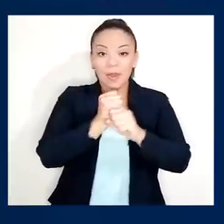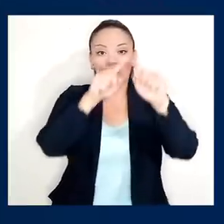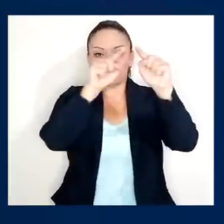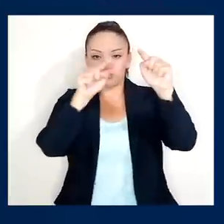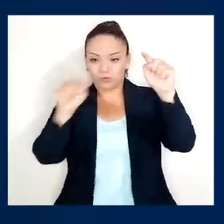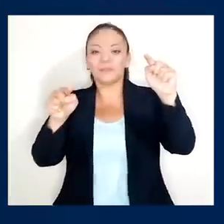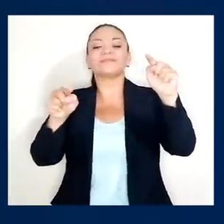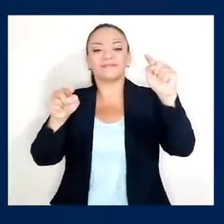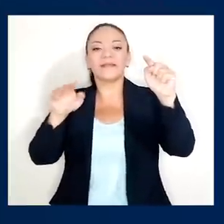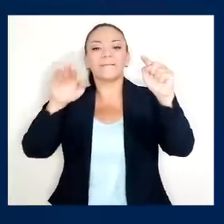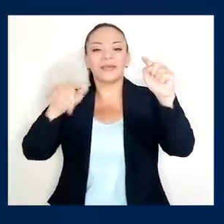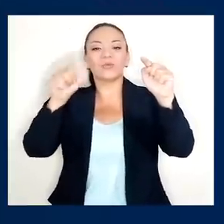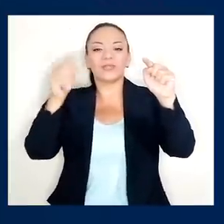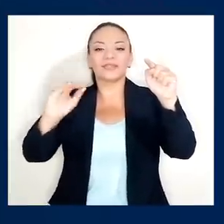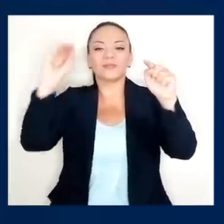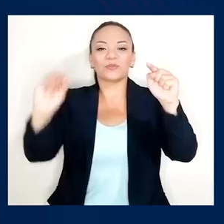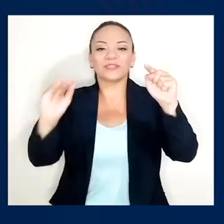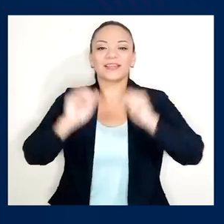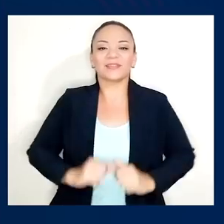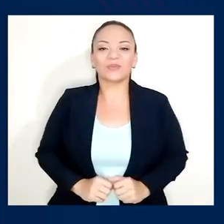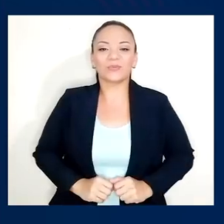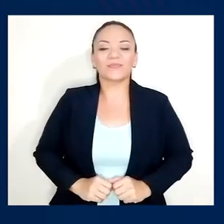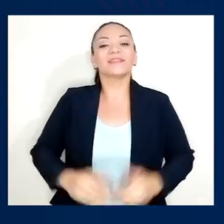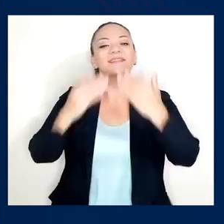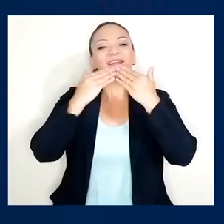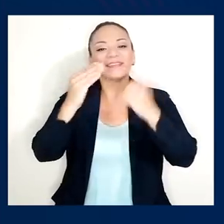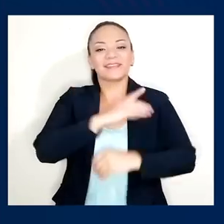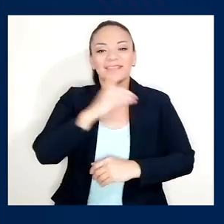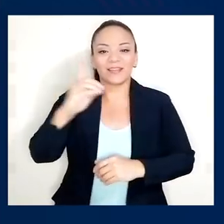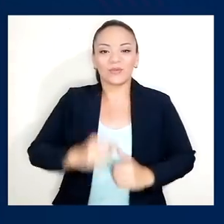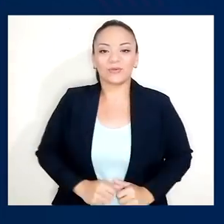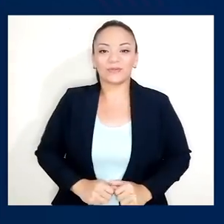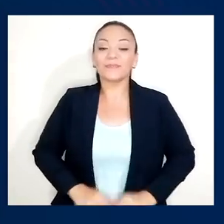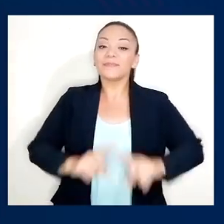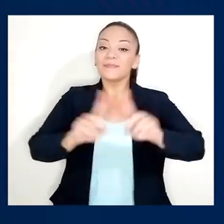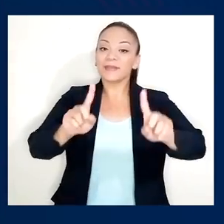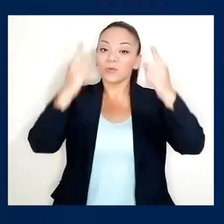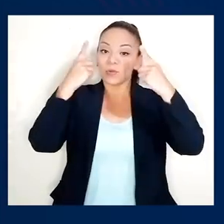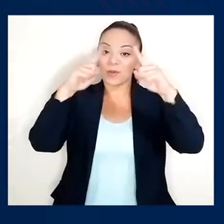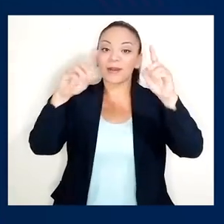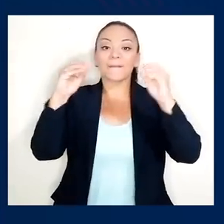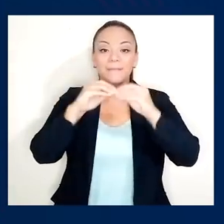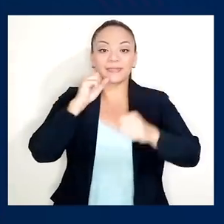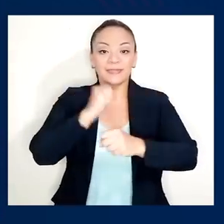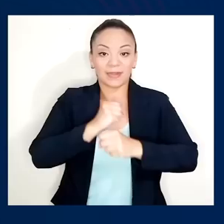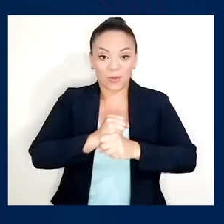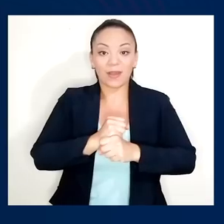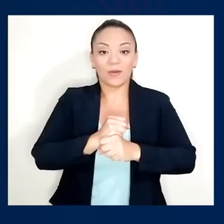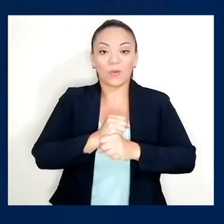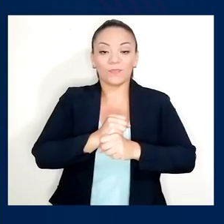bajó a menos del 10%. Gracias a Dios. Pero para lograr más